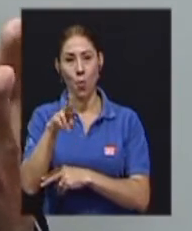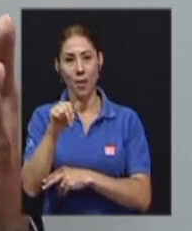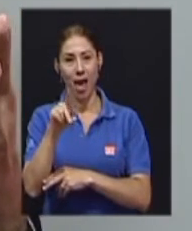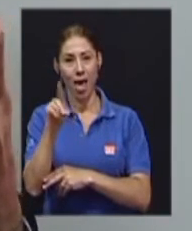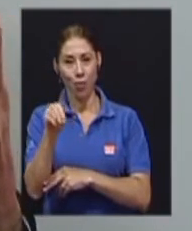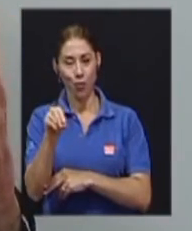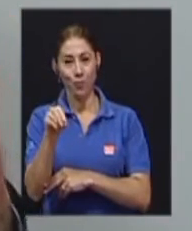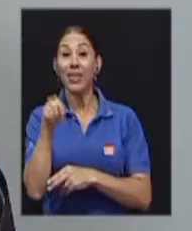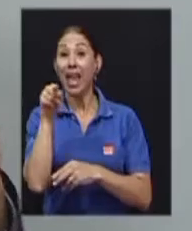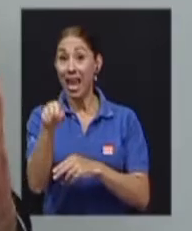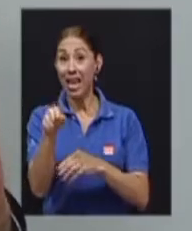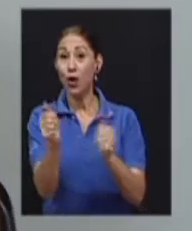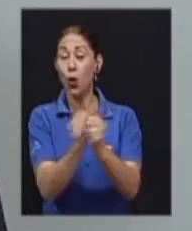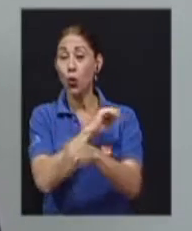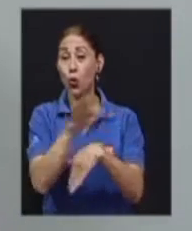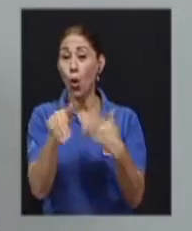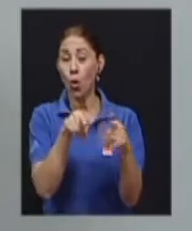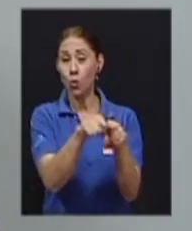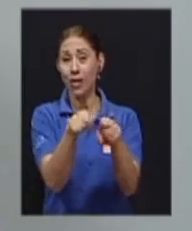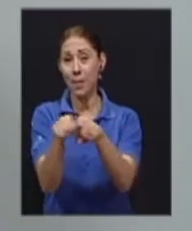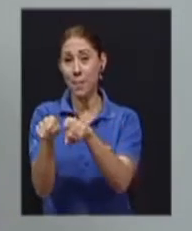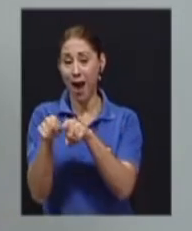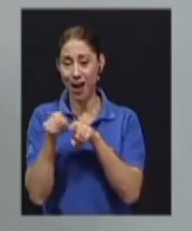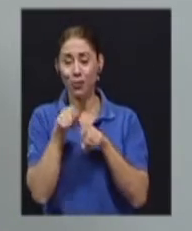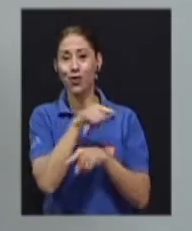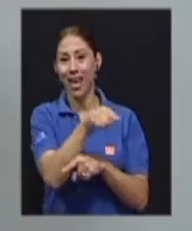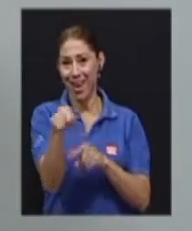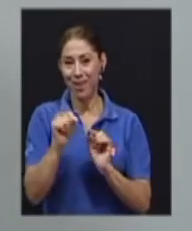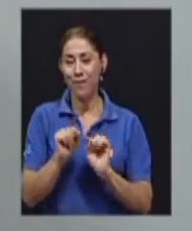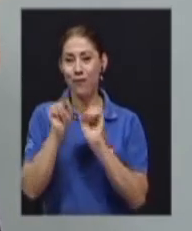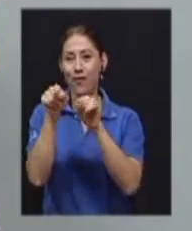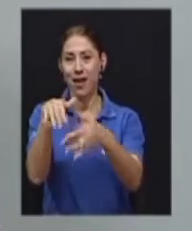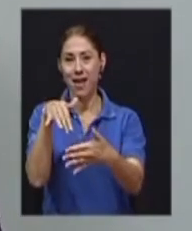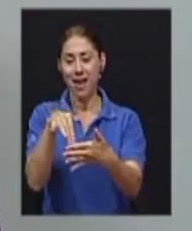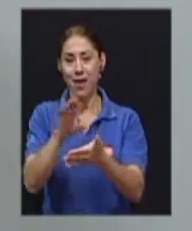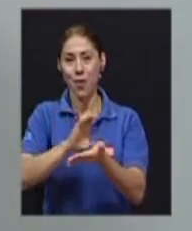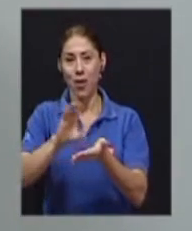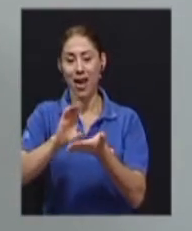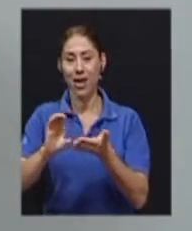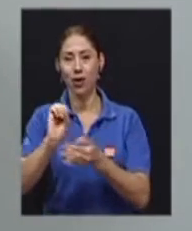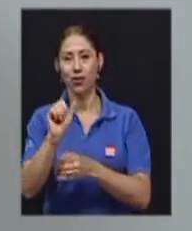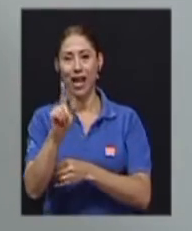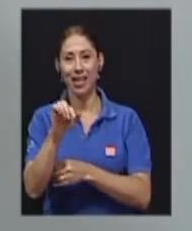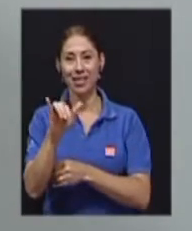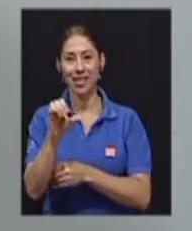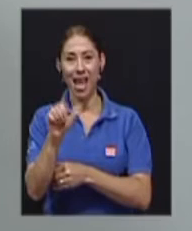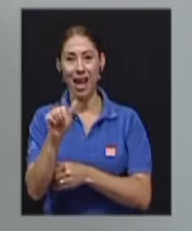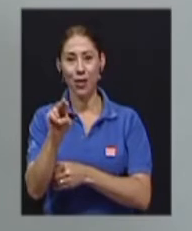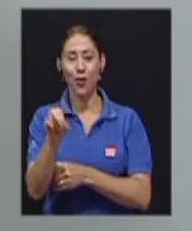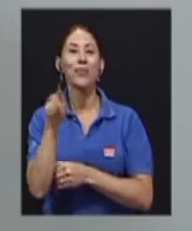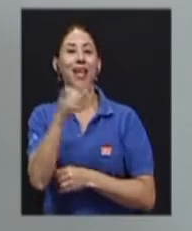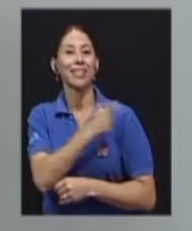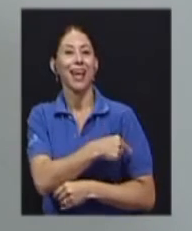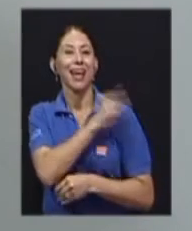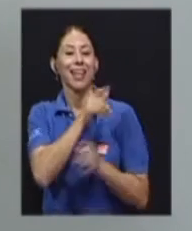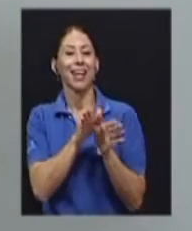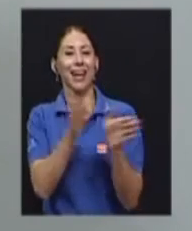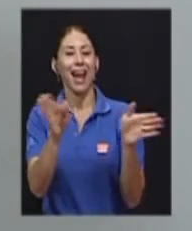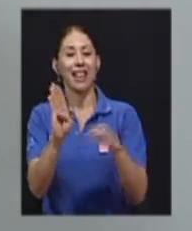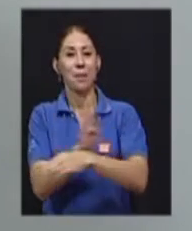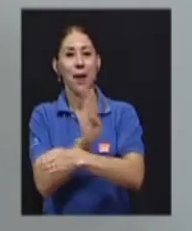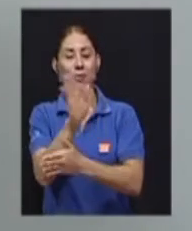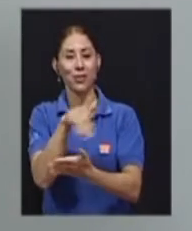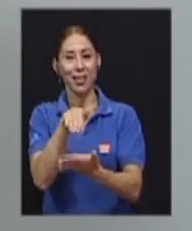él junto con todos sus hermanos fue al colegio salesiano y es el gerente general del Banco Central de Costa Rica